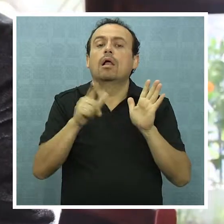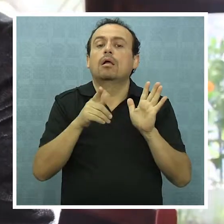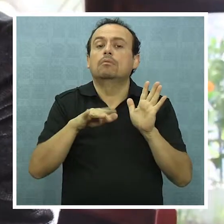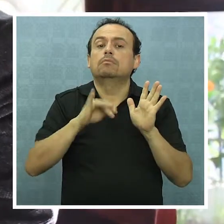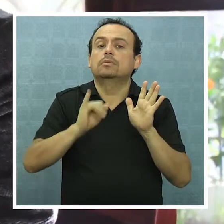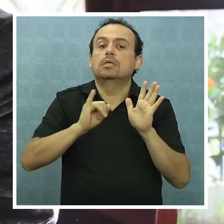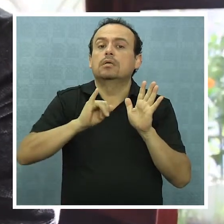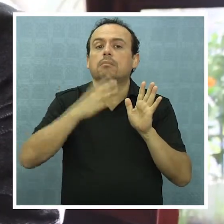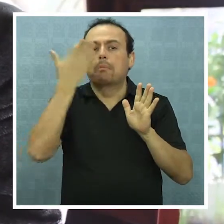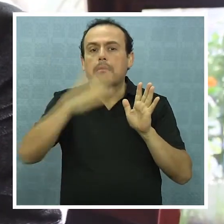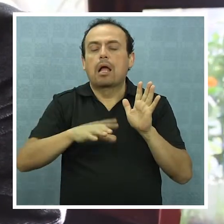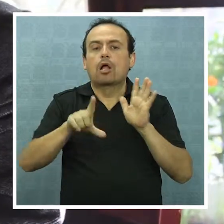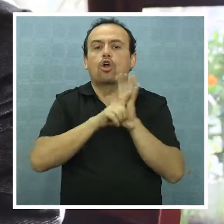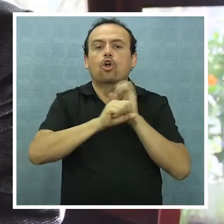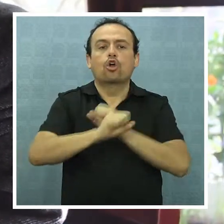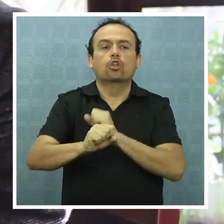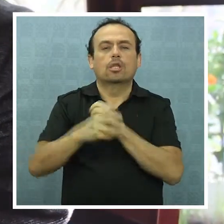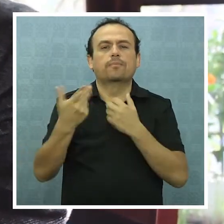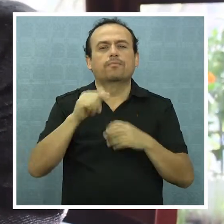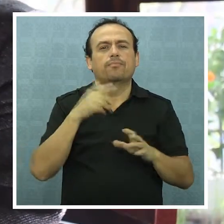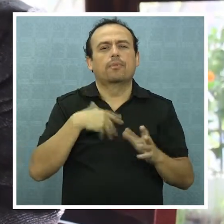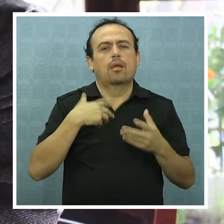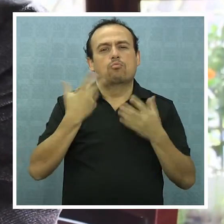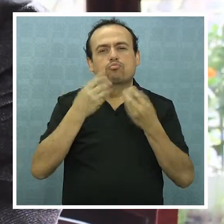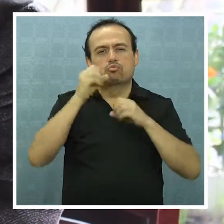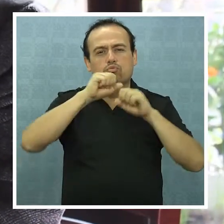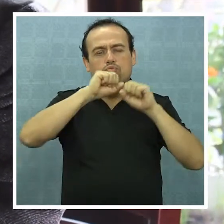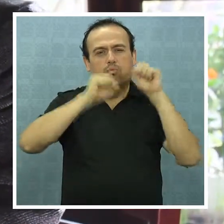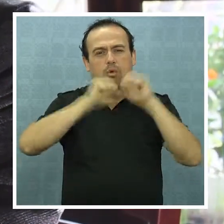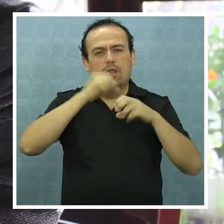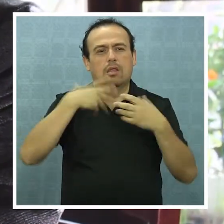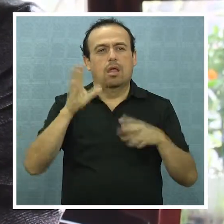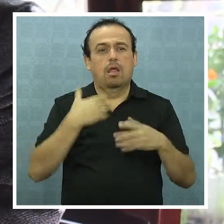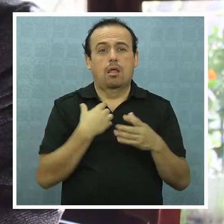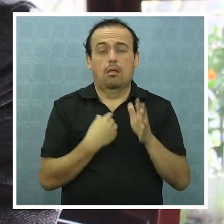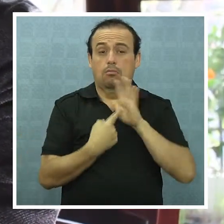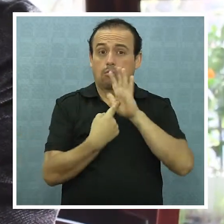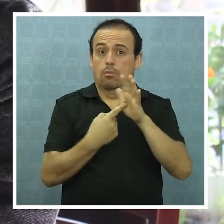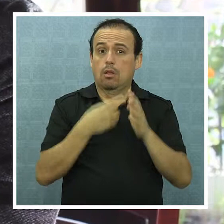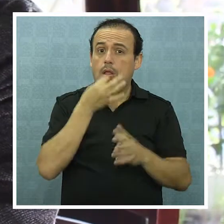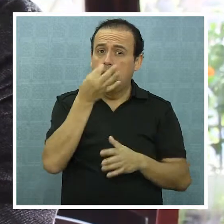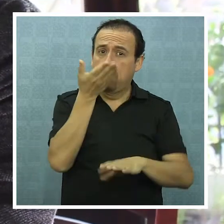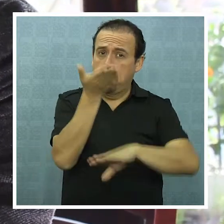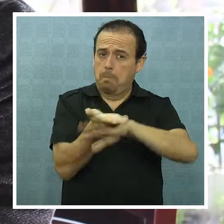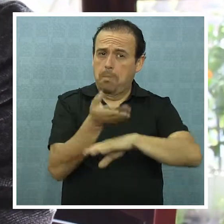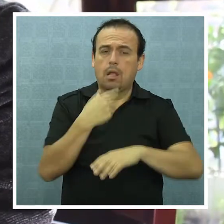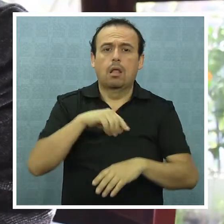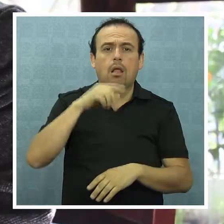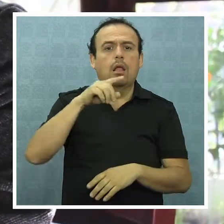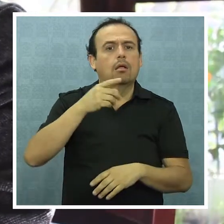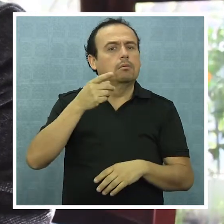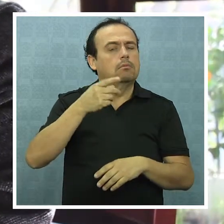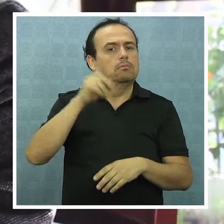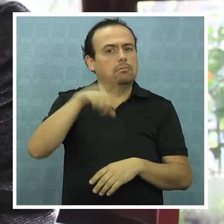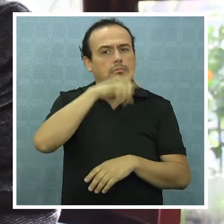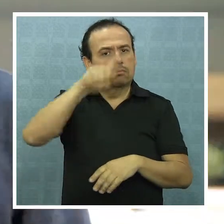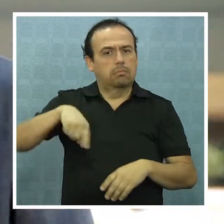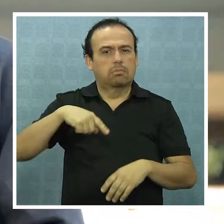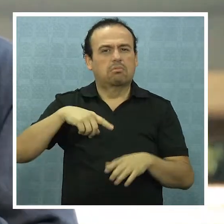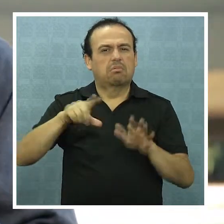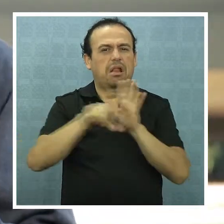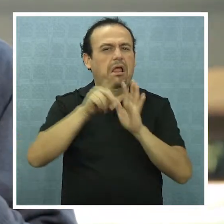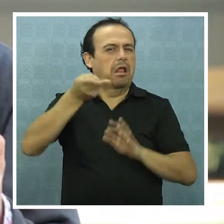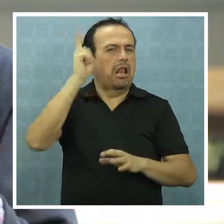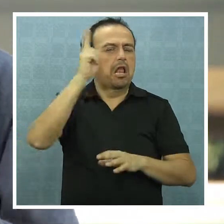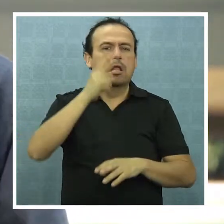una de las drogas que más polémica causa en el mundo político y social, ya que las voces que se alzan para pedir su despenalización no son pocas.